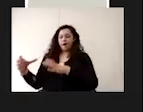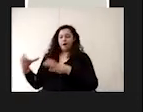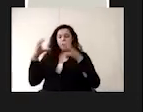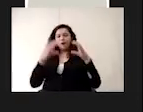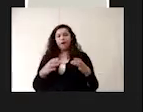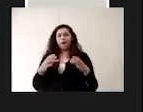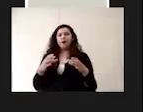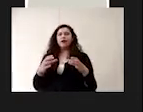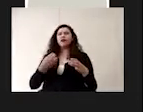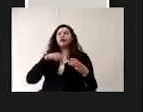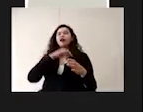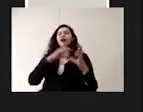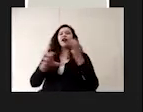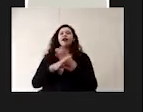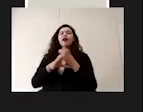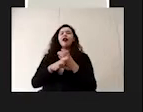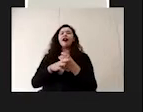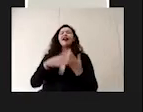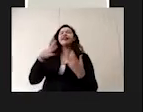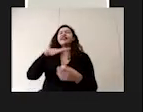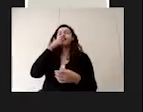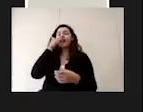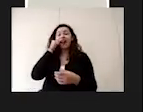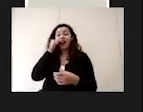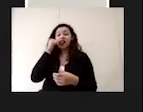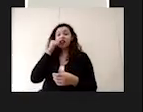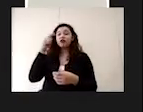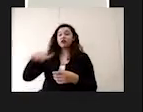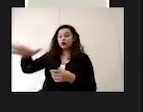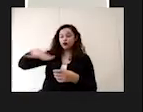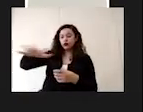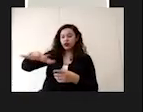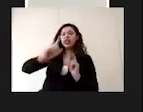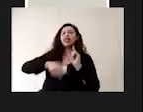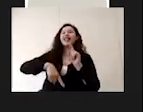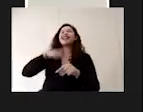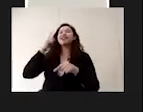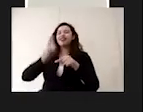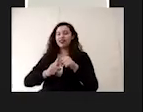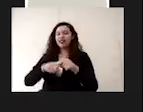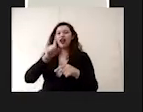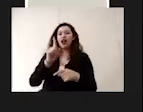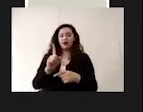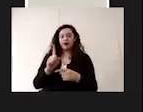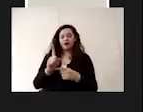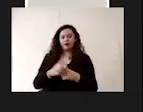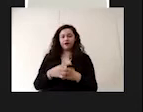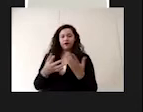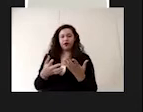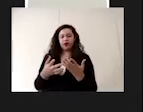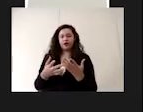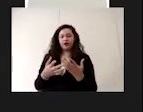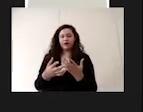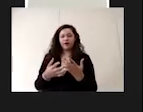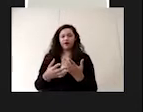a retirar los residuos de detergente que pudieran haber quedado secundarios del primer paso que es enjabonar.